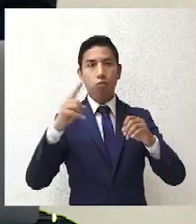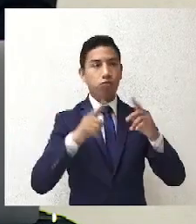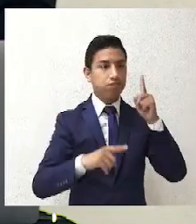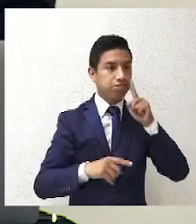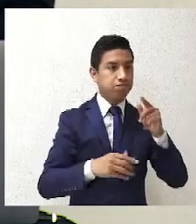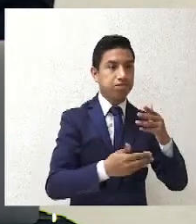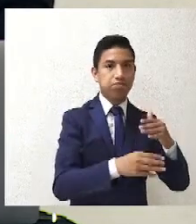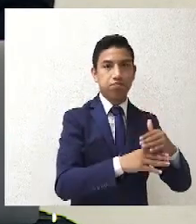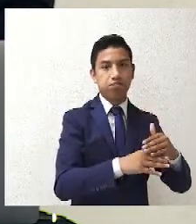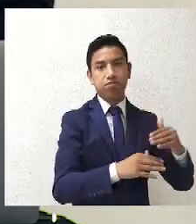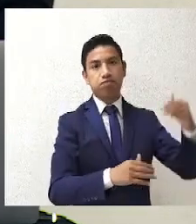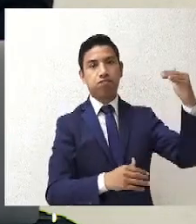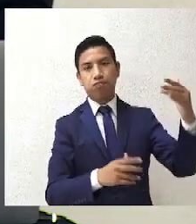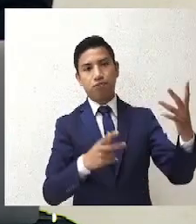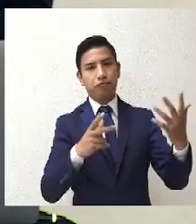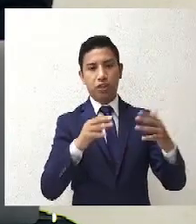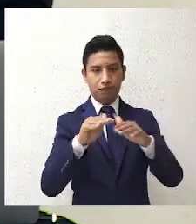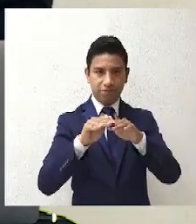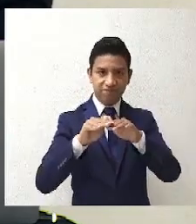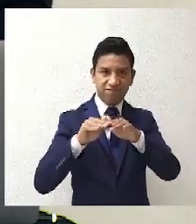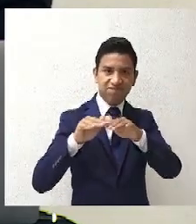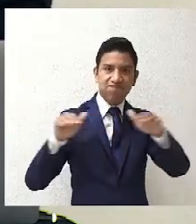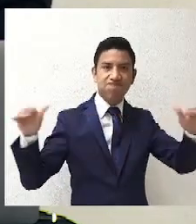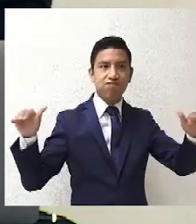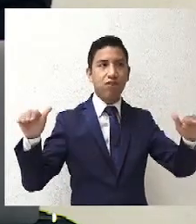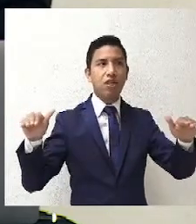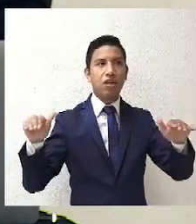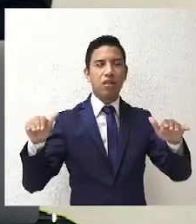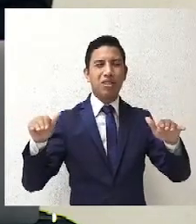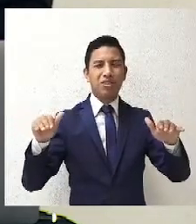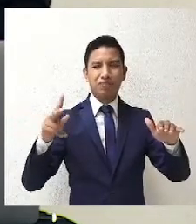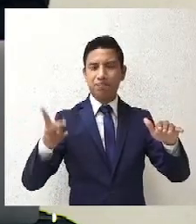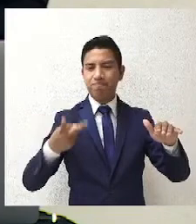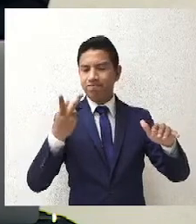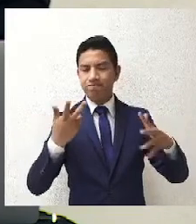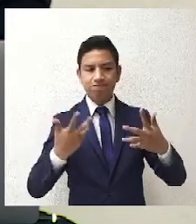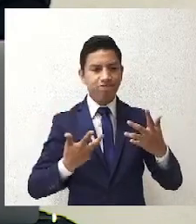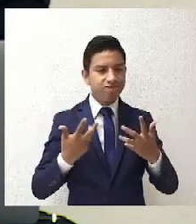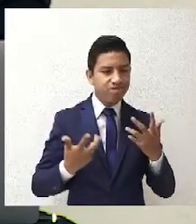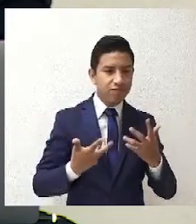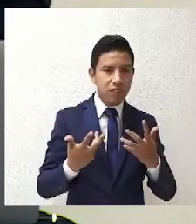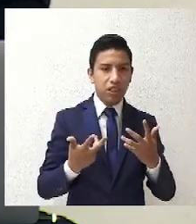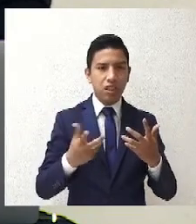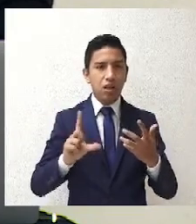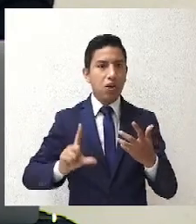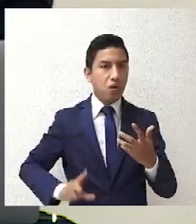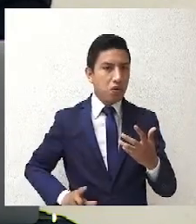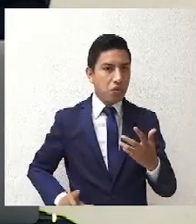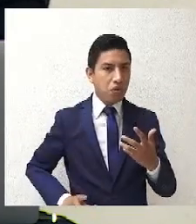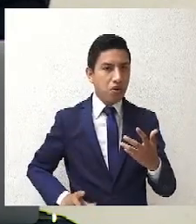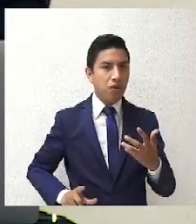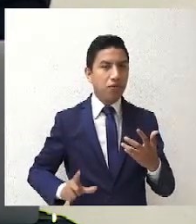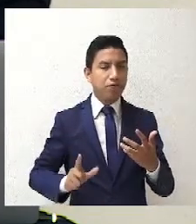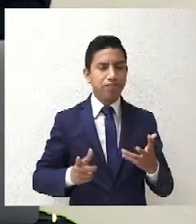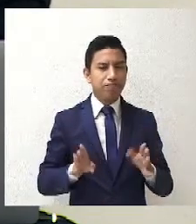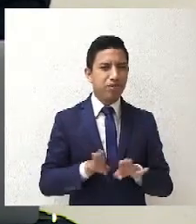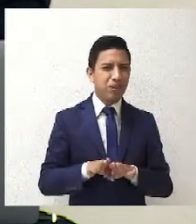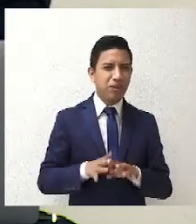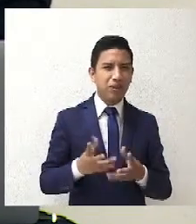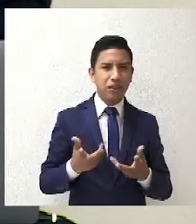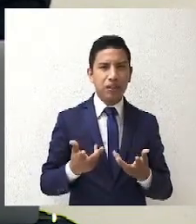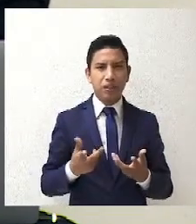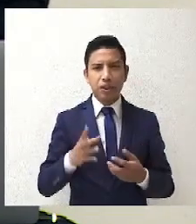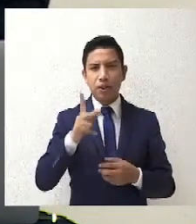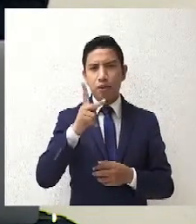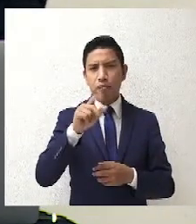me gustaría que me ampliar un poquito más la pregunta, y más hablando de gobernaturas. Si la